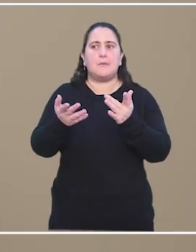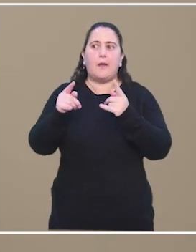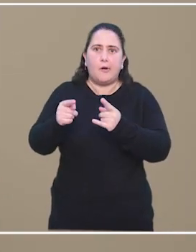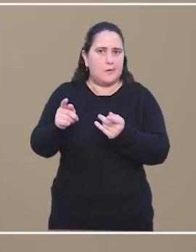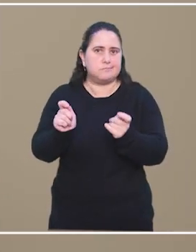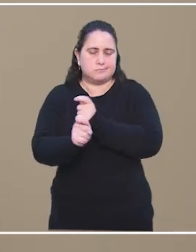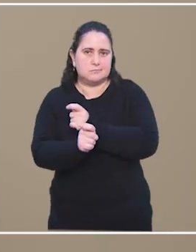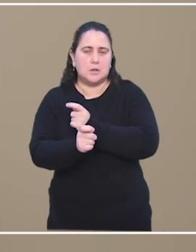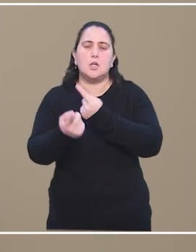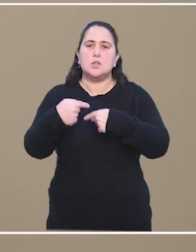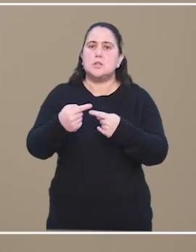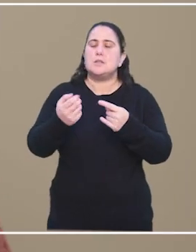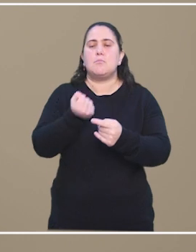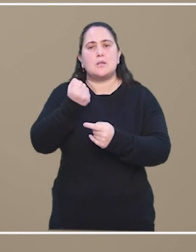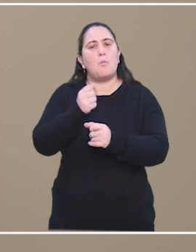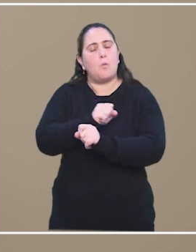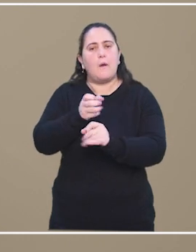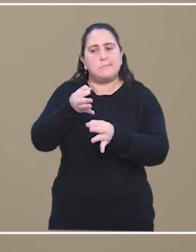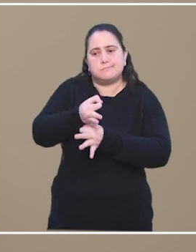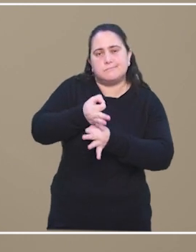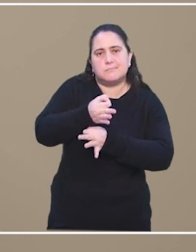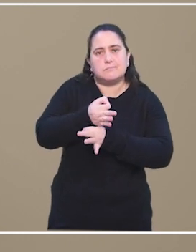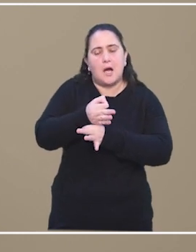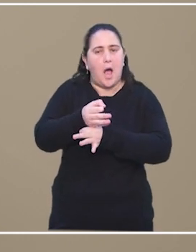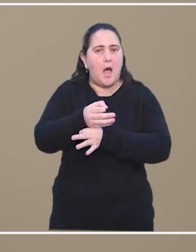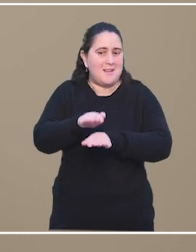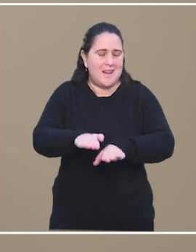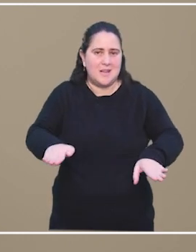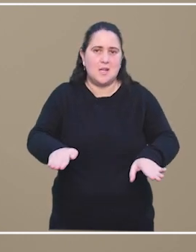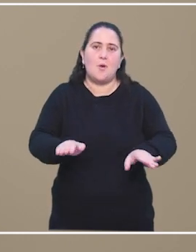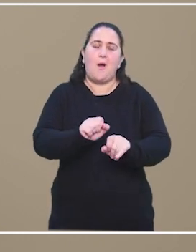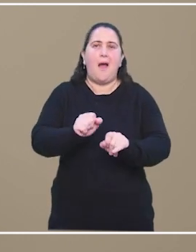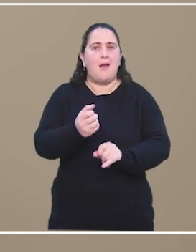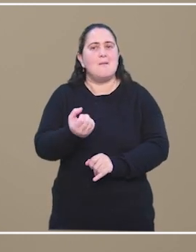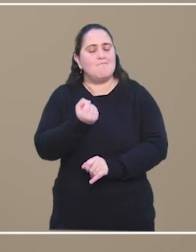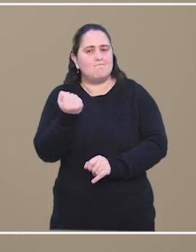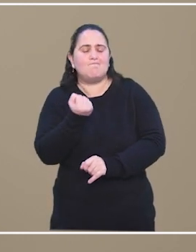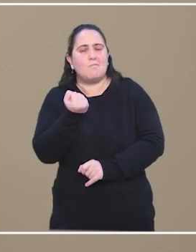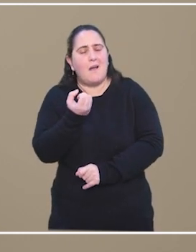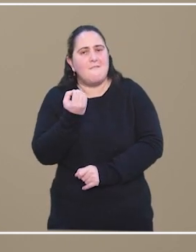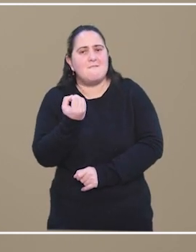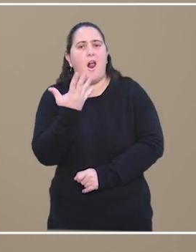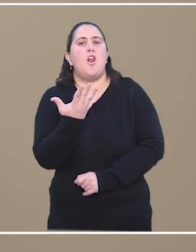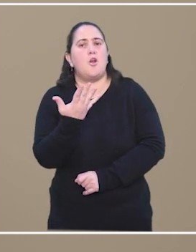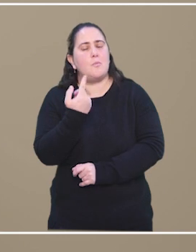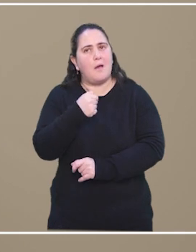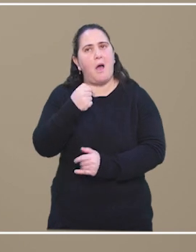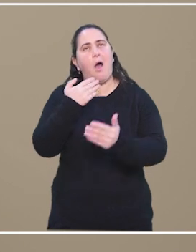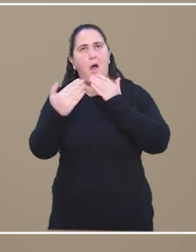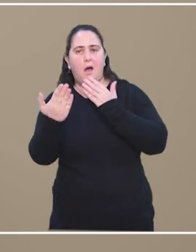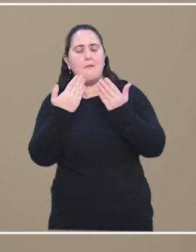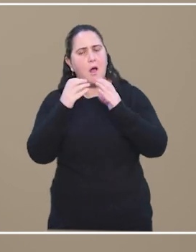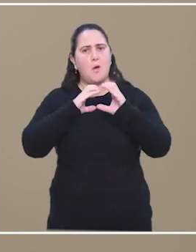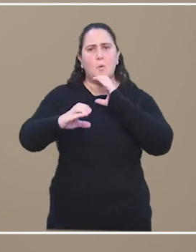tratar de inculcar en las nuevas generaciones el valor que hay en escuchar al otro